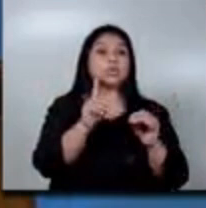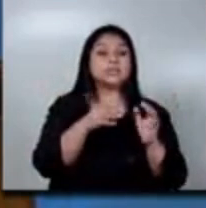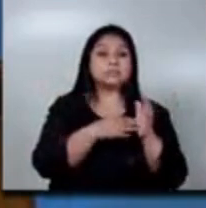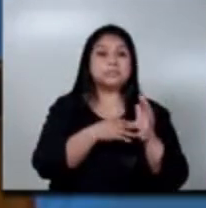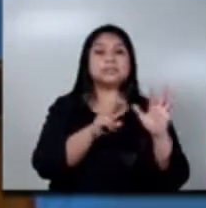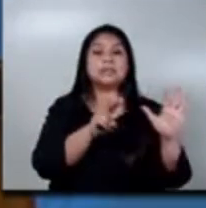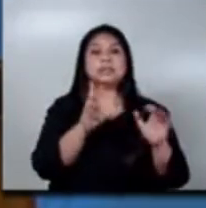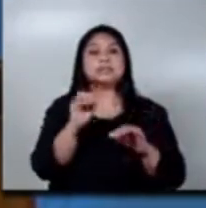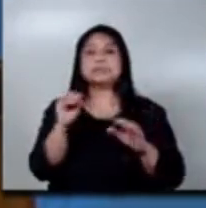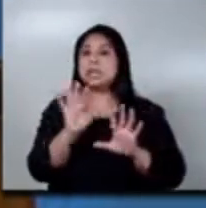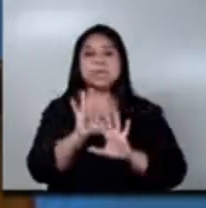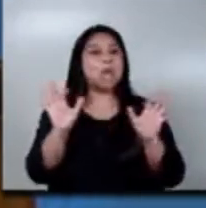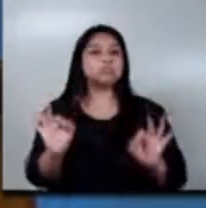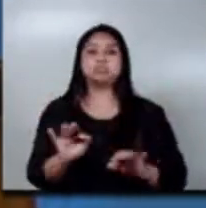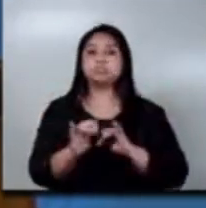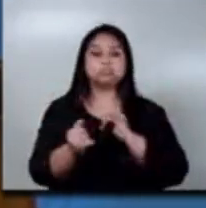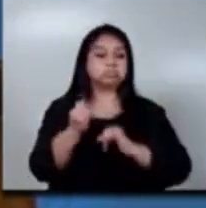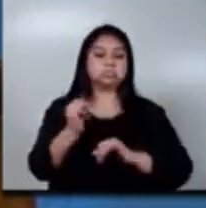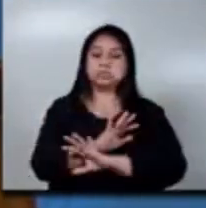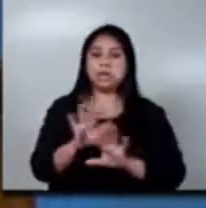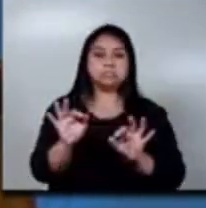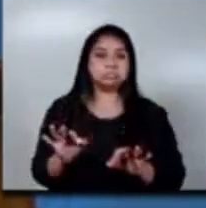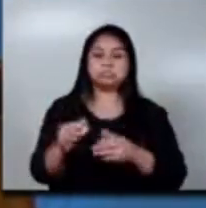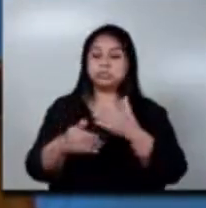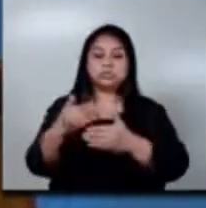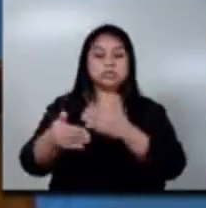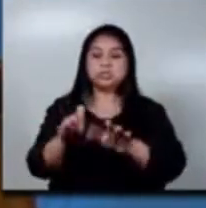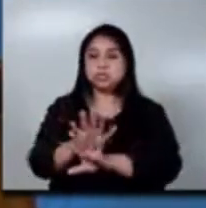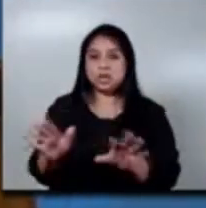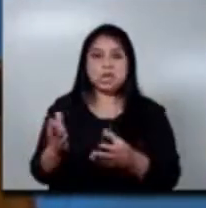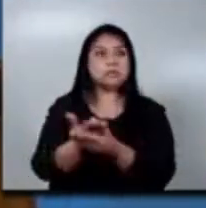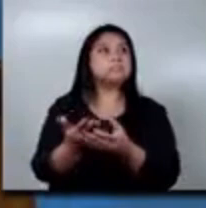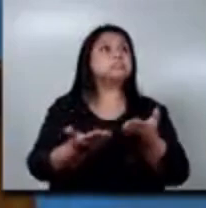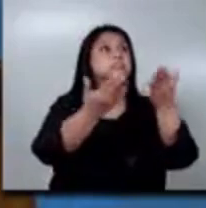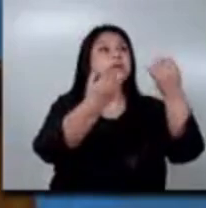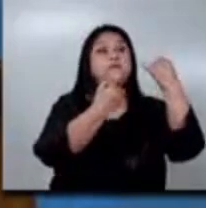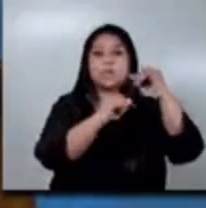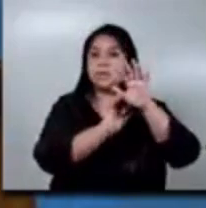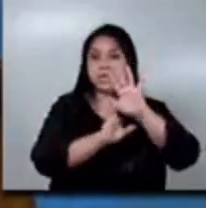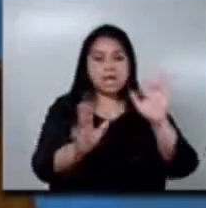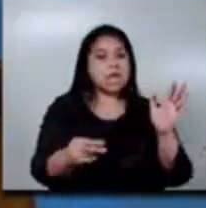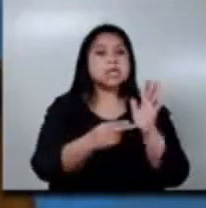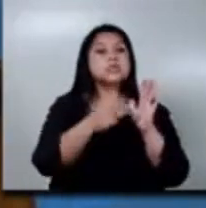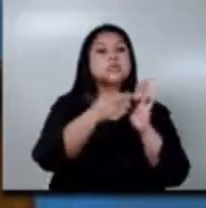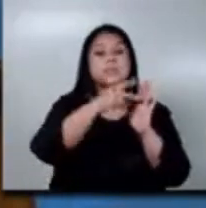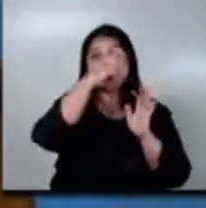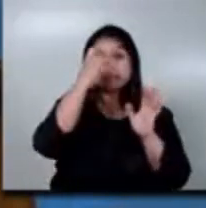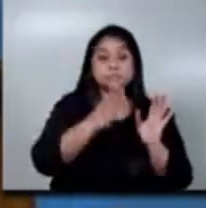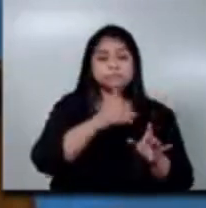completaron su proceso, ¿verdad? Ya crearon su usuario, ya entregaron su informe y su nómina de trabajadores.